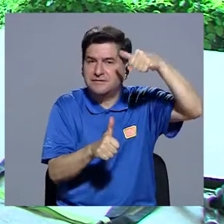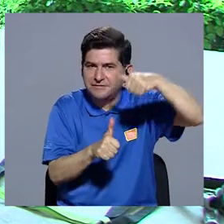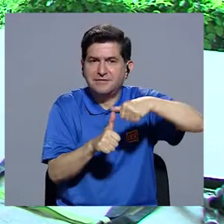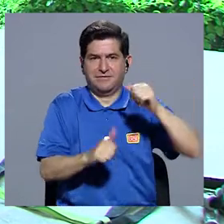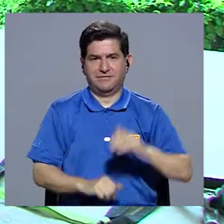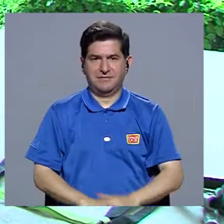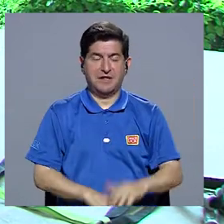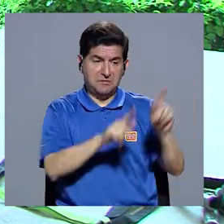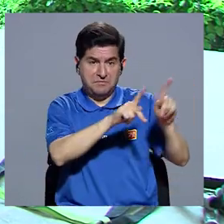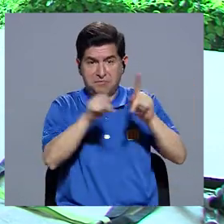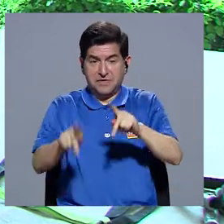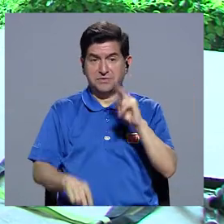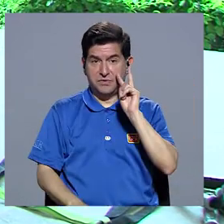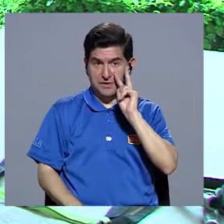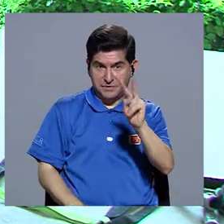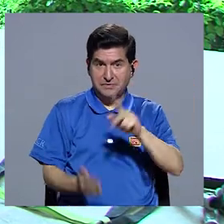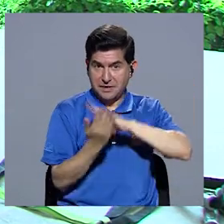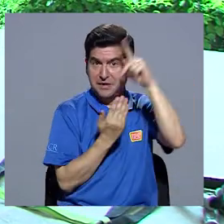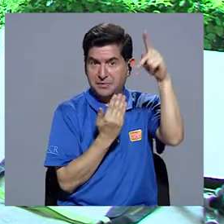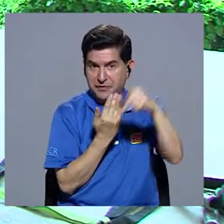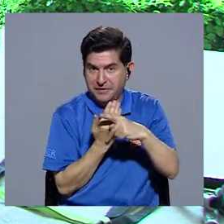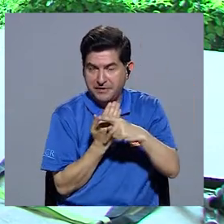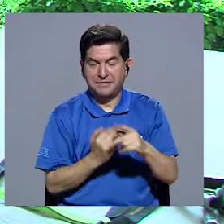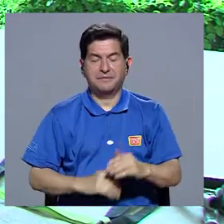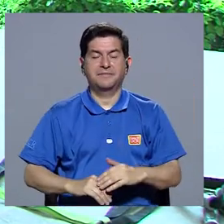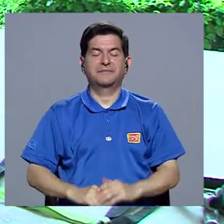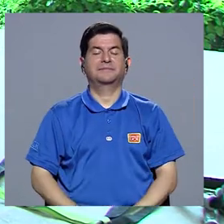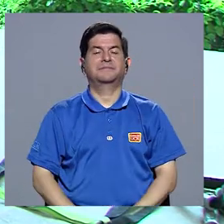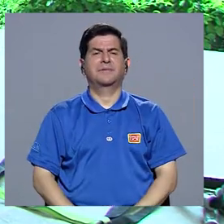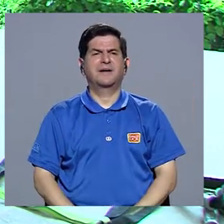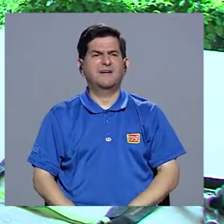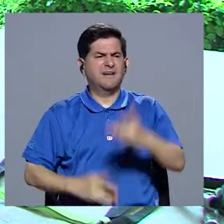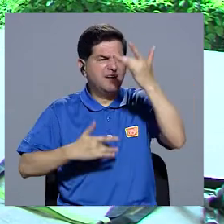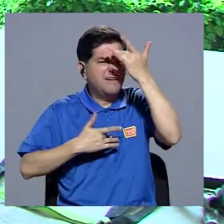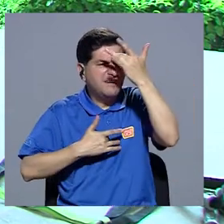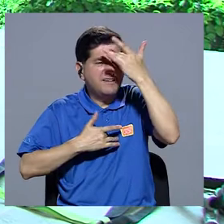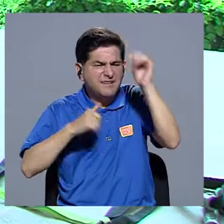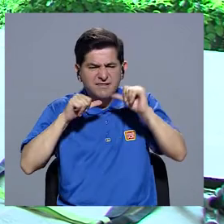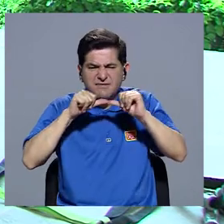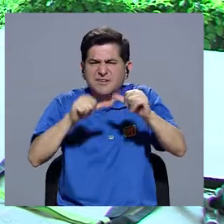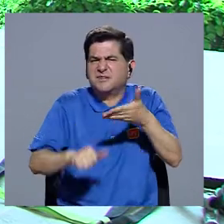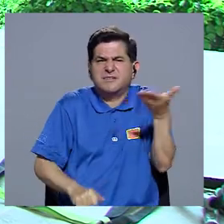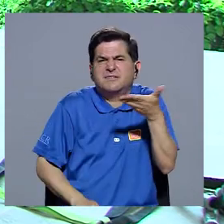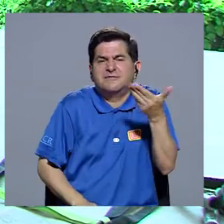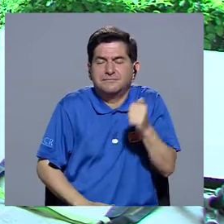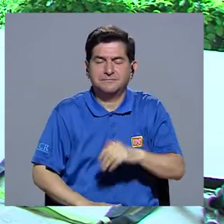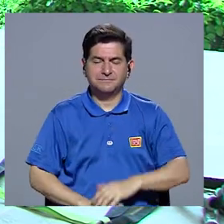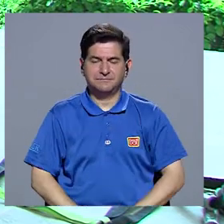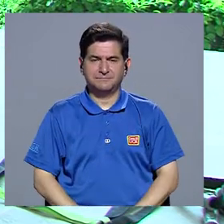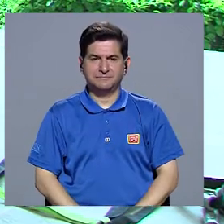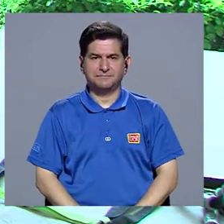poquito a las personas que nos ven, nos escuchan en casa, ¿qué son las enfermedades crónicas?